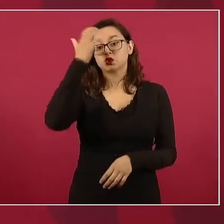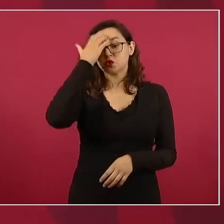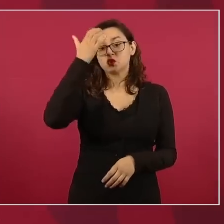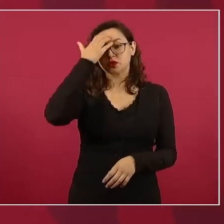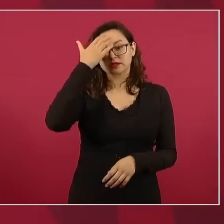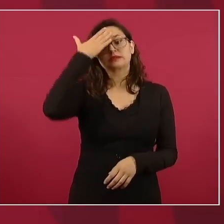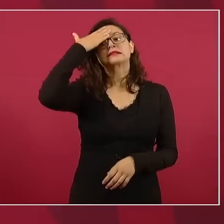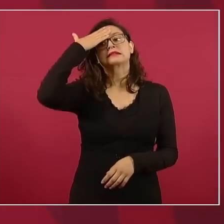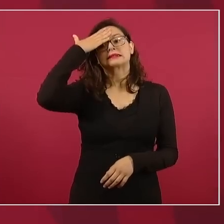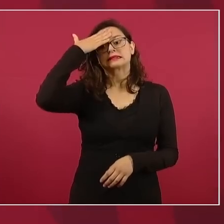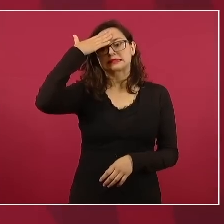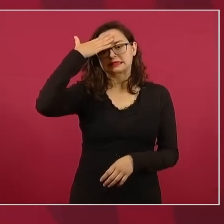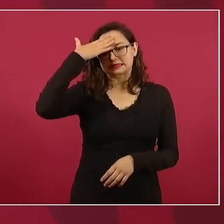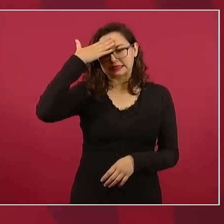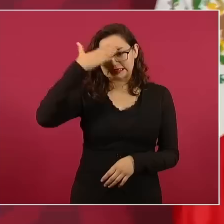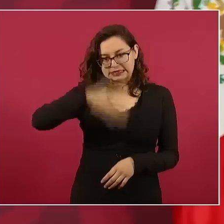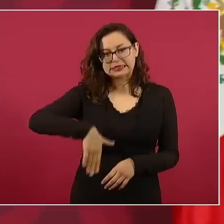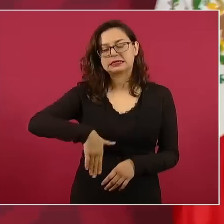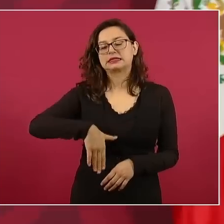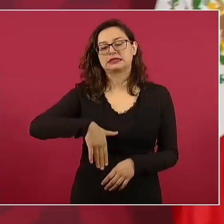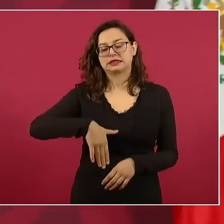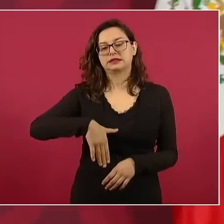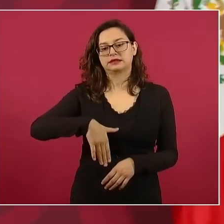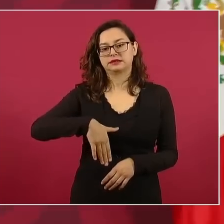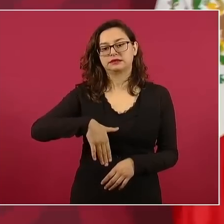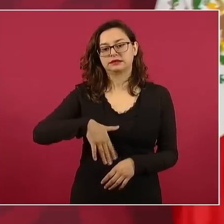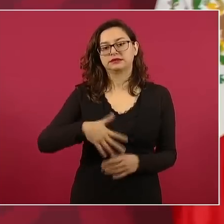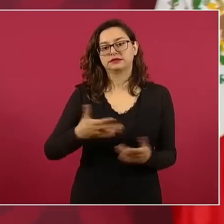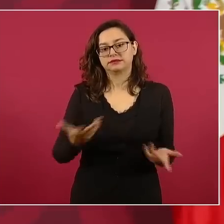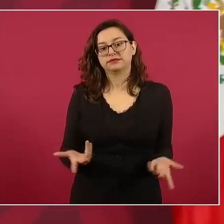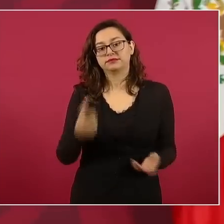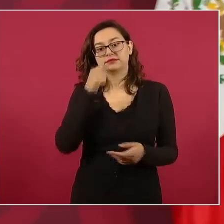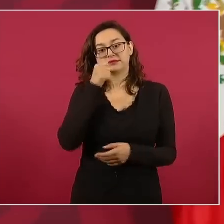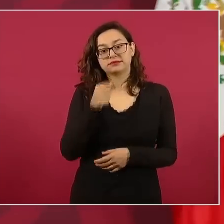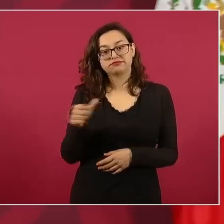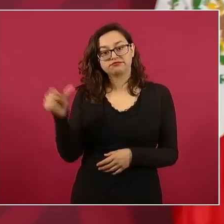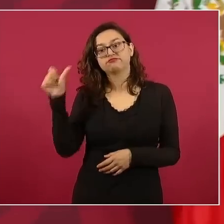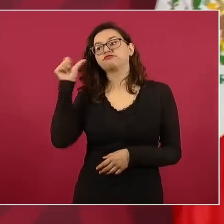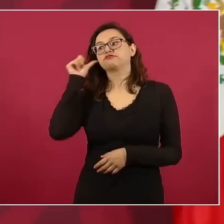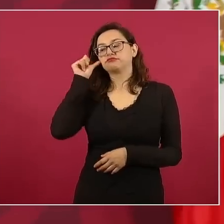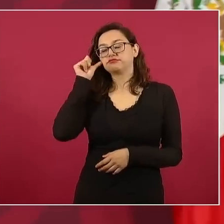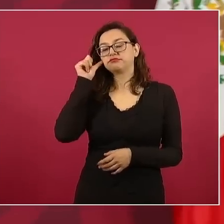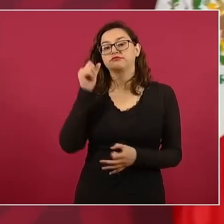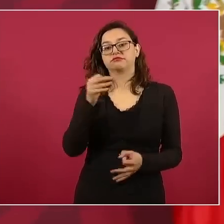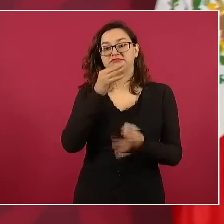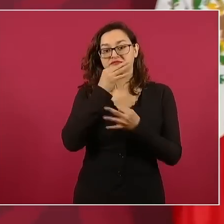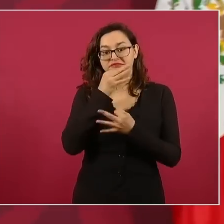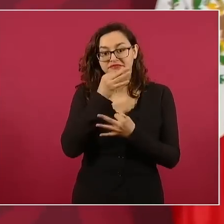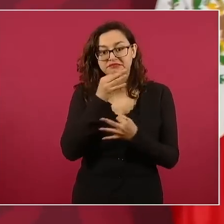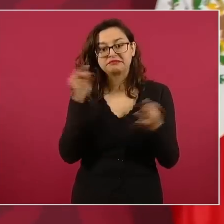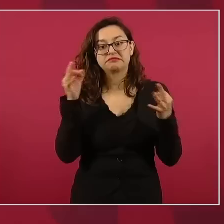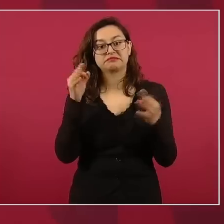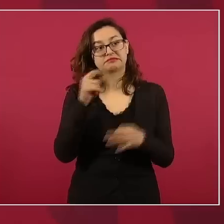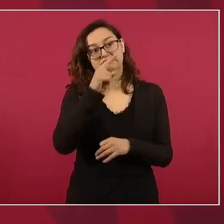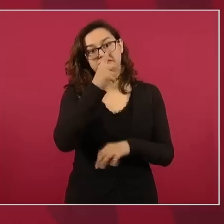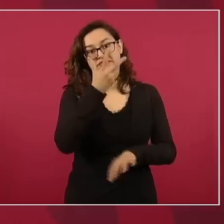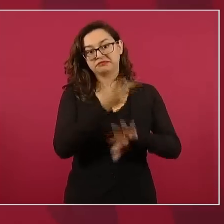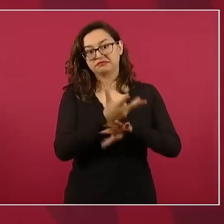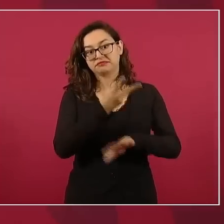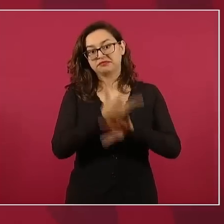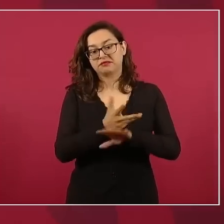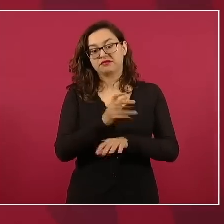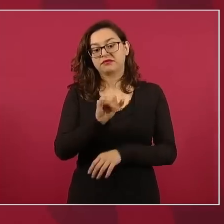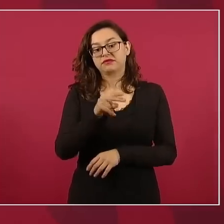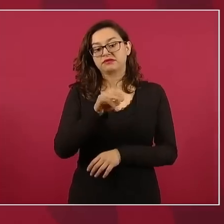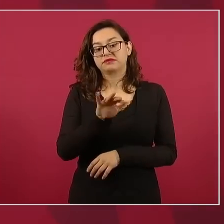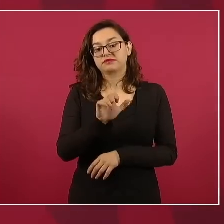el día de ayer, que se va a conocer, el dato